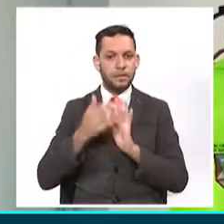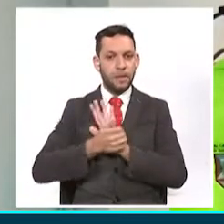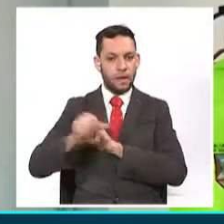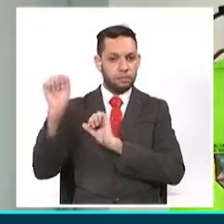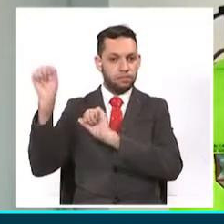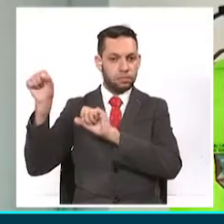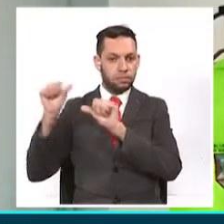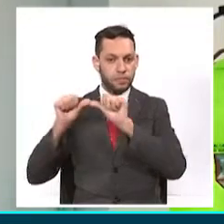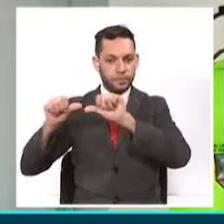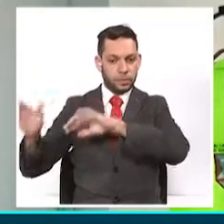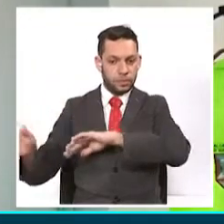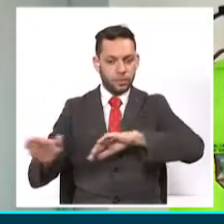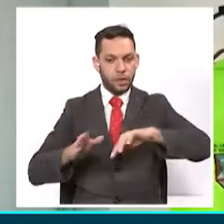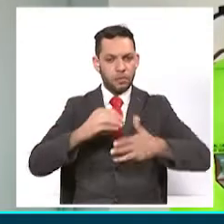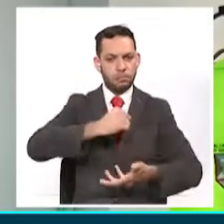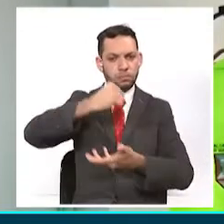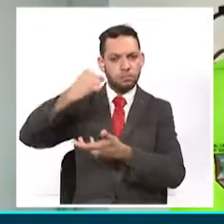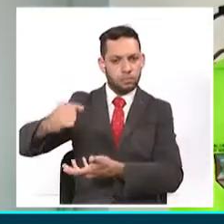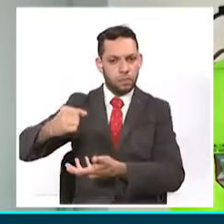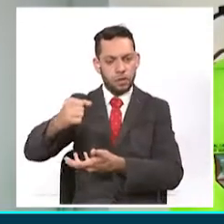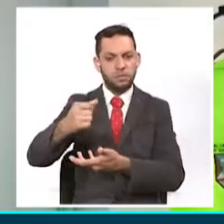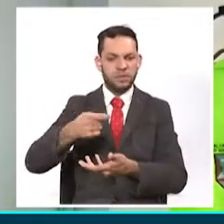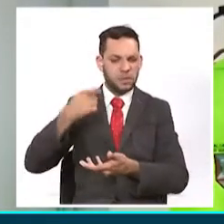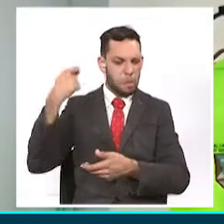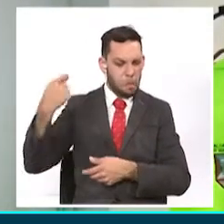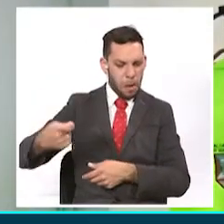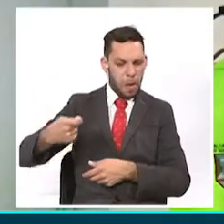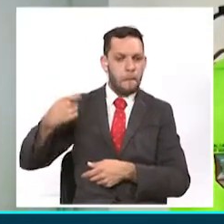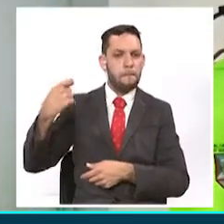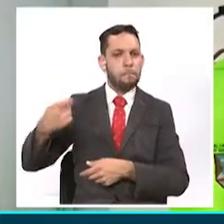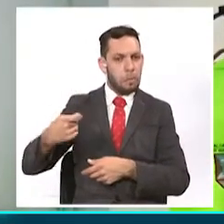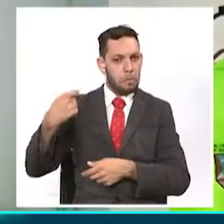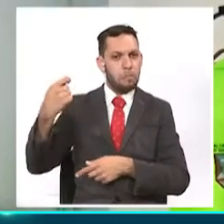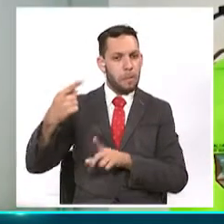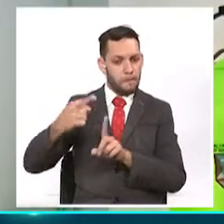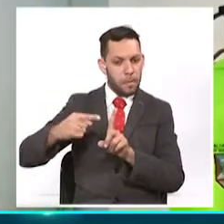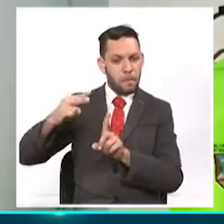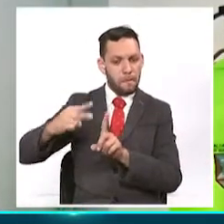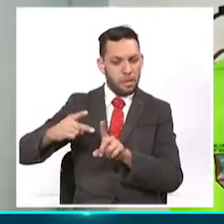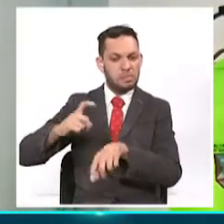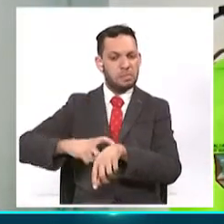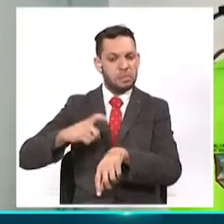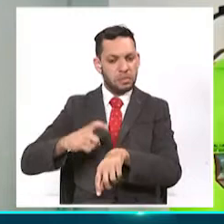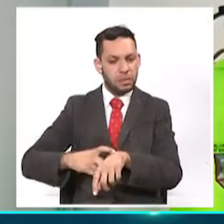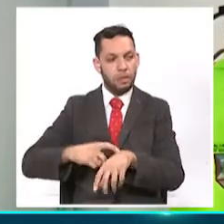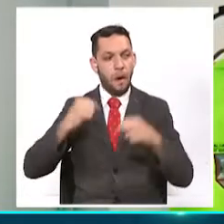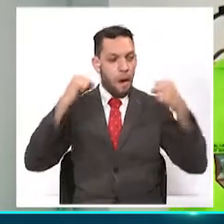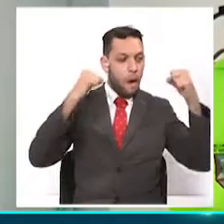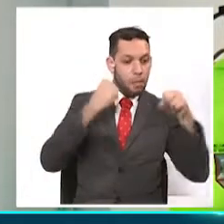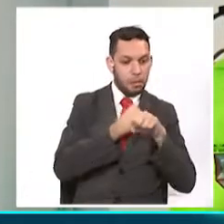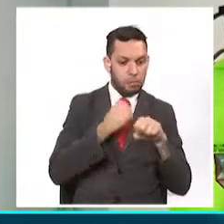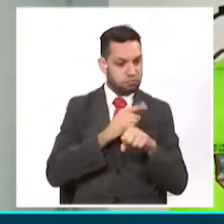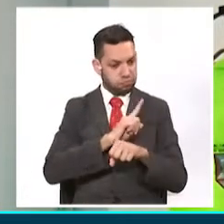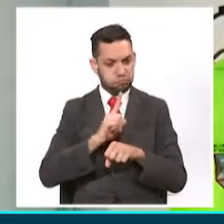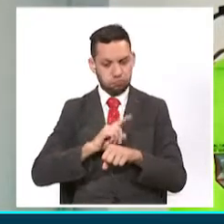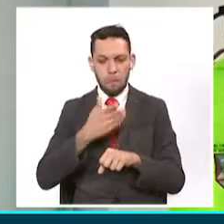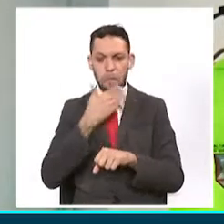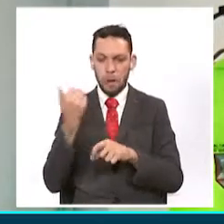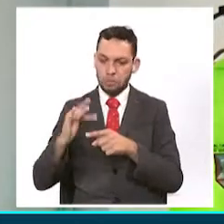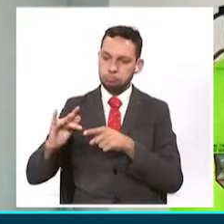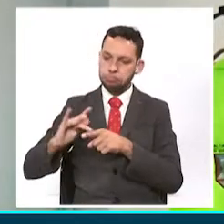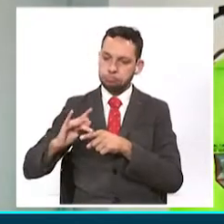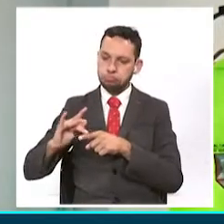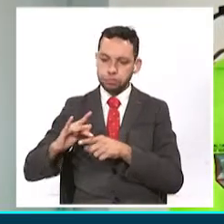El beneficio para ellos, ¿qué es? Es un apoyo económico para que ellos puedan dedicar su tiempo mañana y tarde a los entrenamientos porque estos deportistas